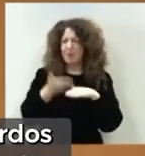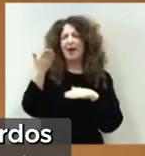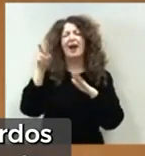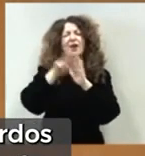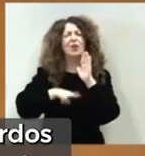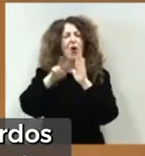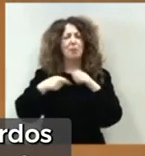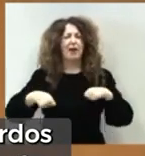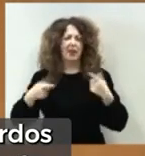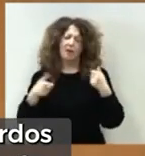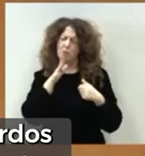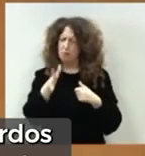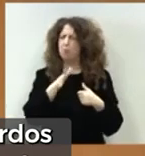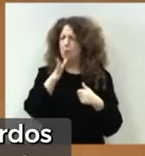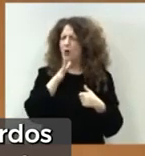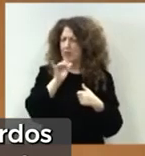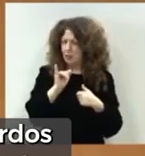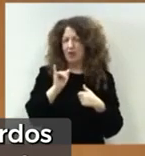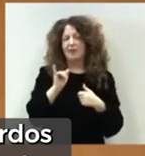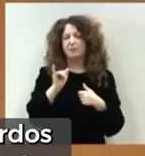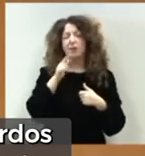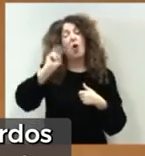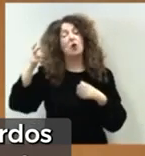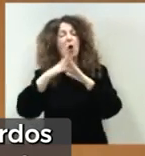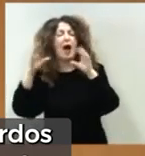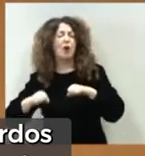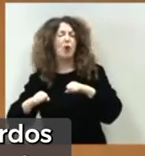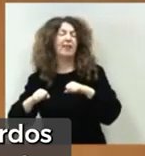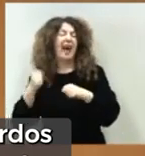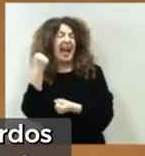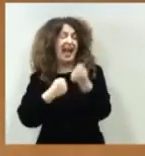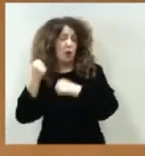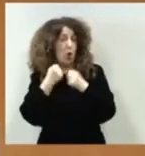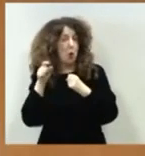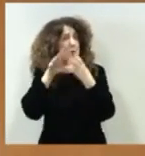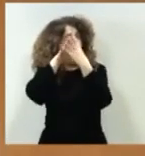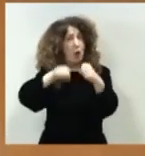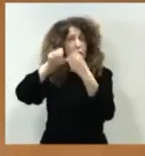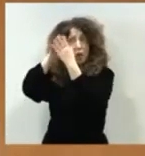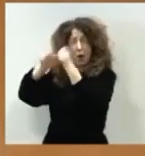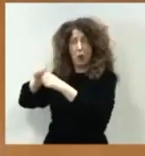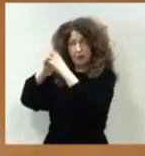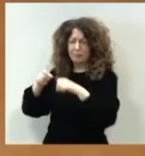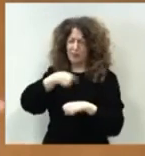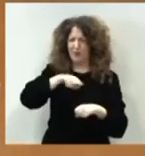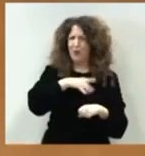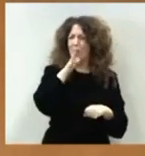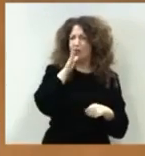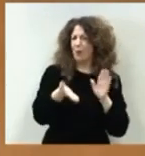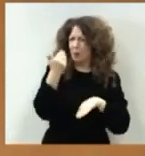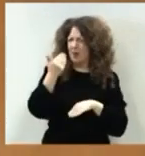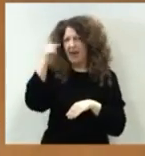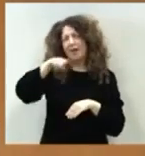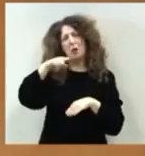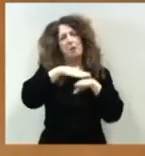gasto, con más razones que para otros acuerdos en materia económica alcanzados con otras comunidades a las que se les ha condonado